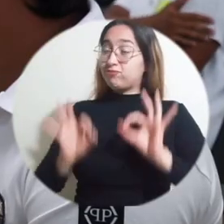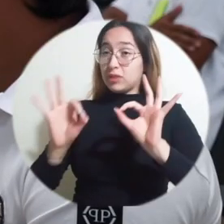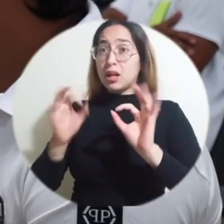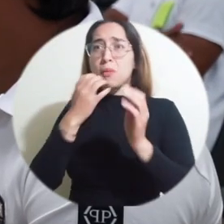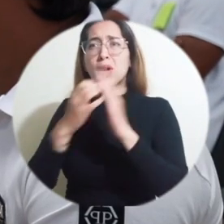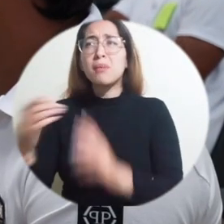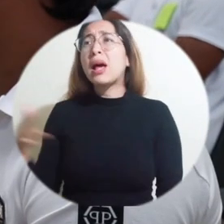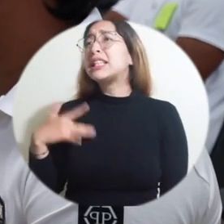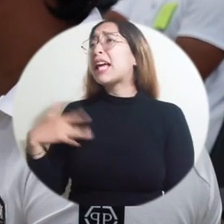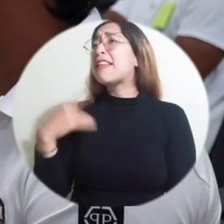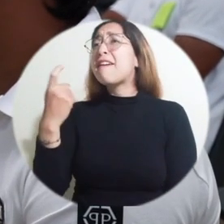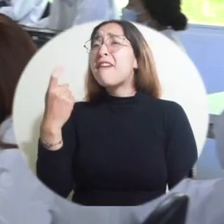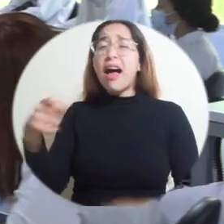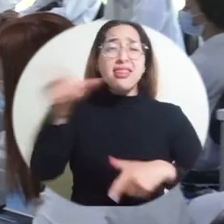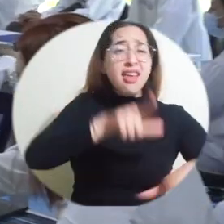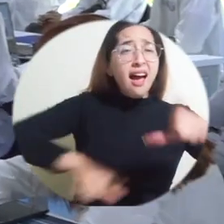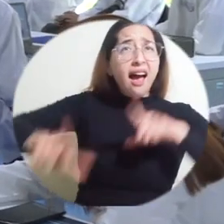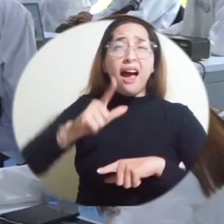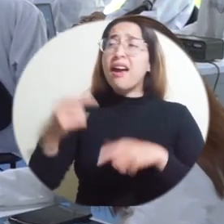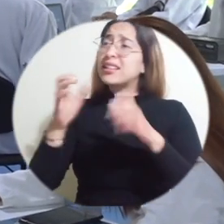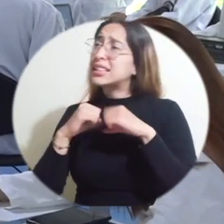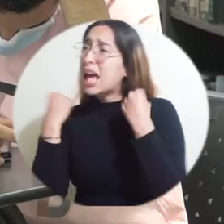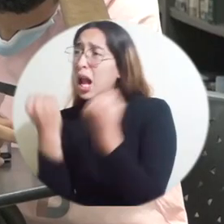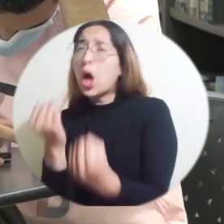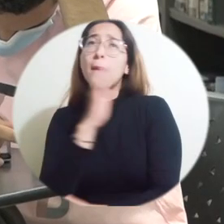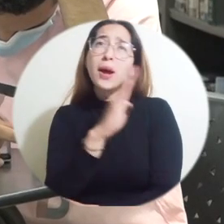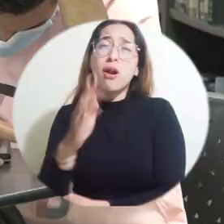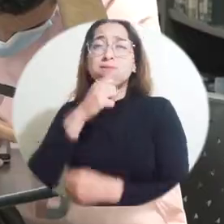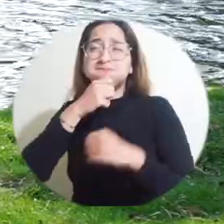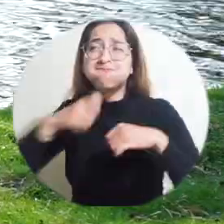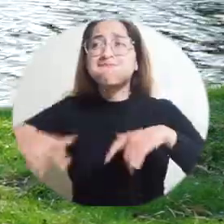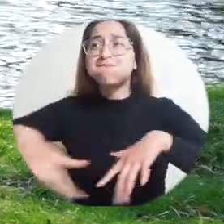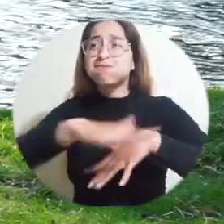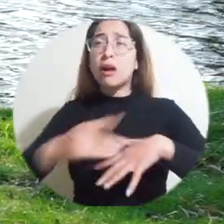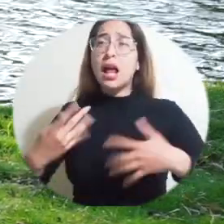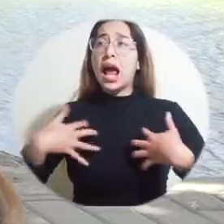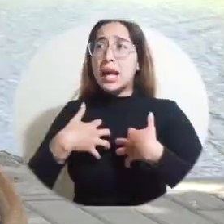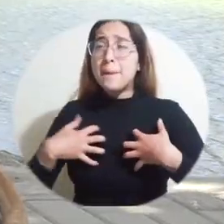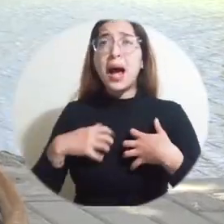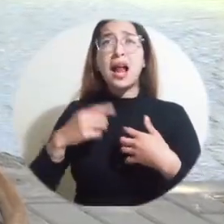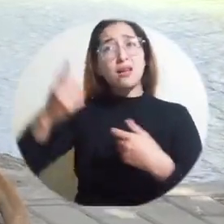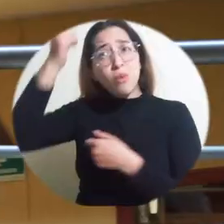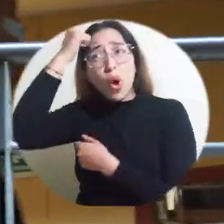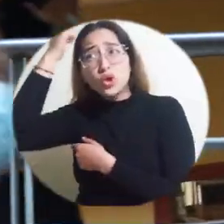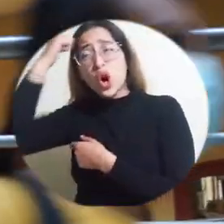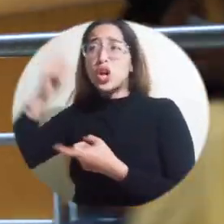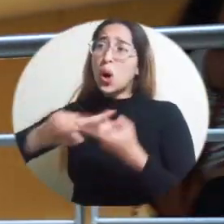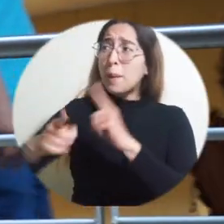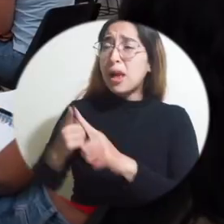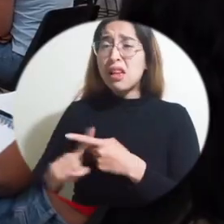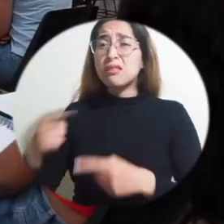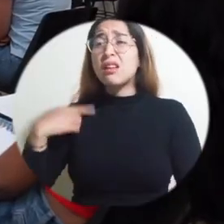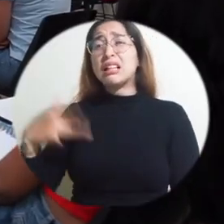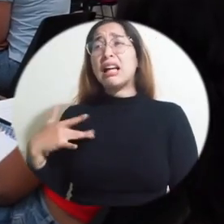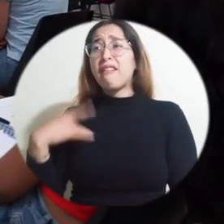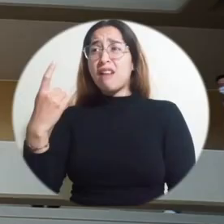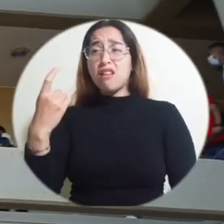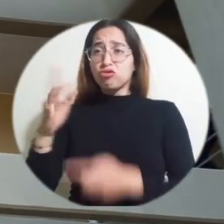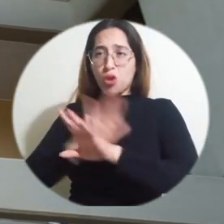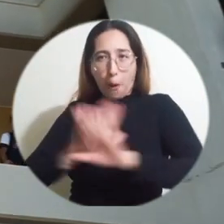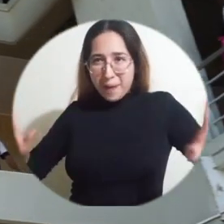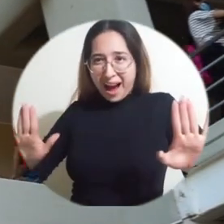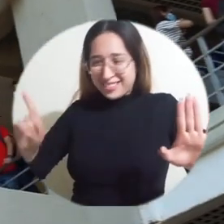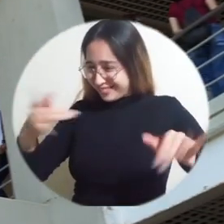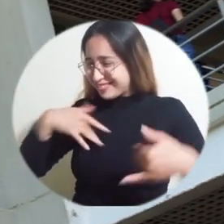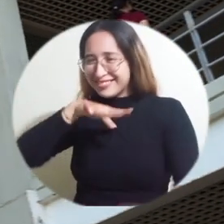extrañar los salones de clase, los laboratorios, la biblioteca, el lago, los animales, sus compañeros y docentes que esperan